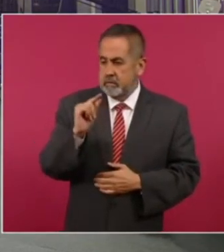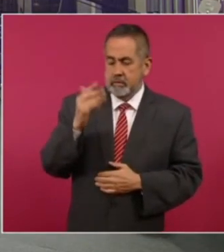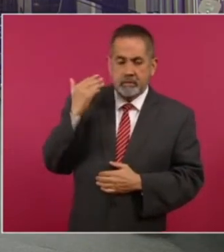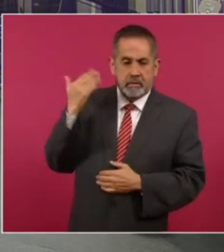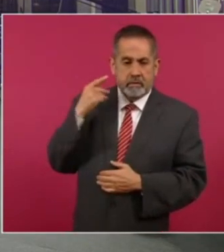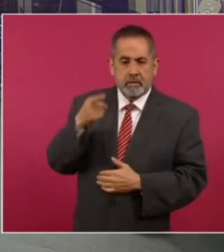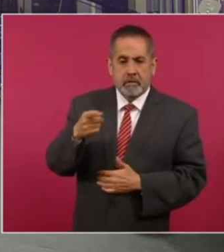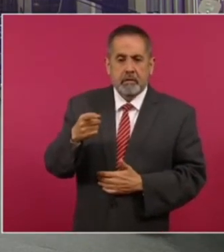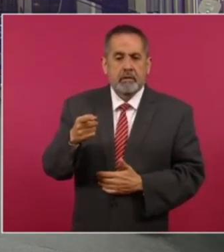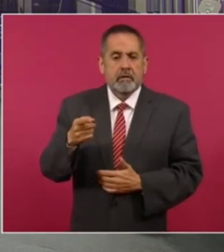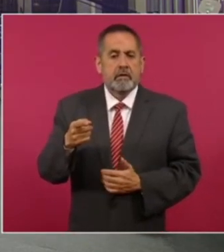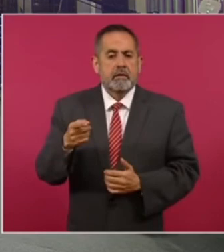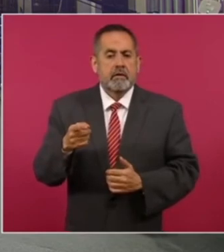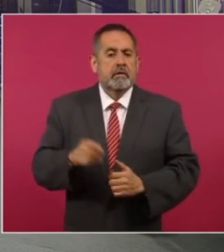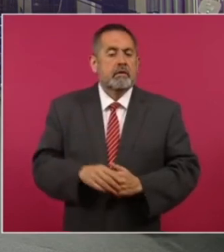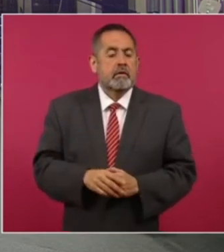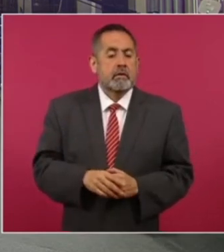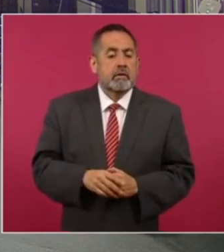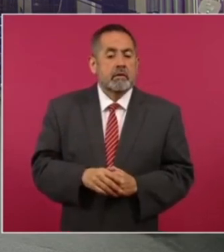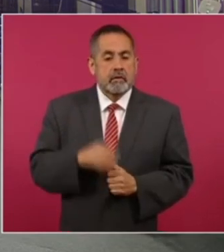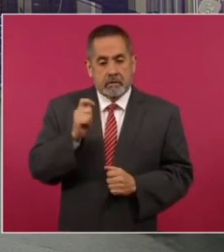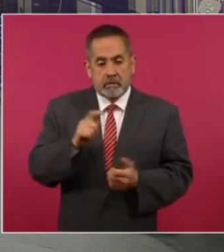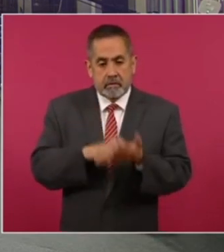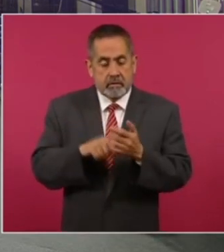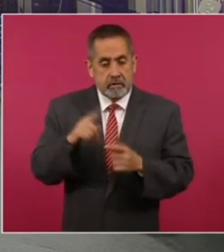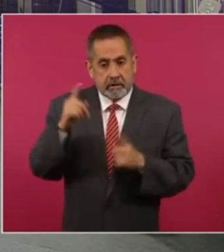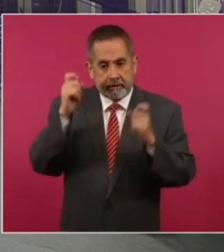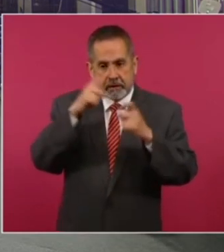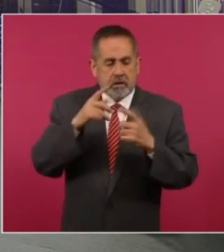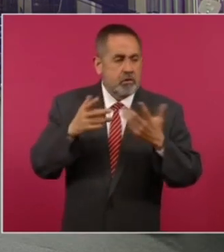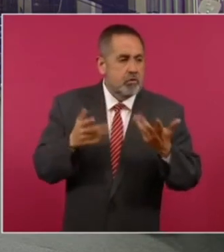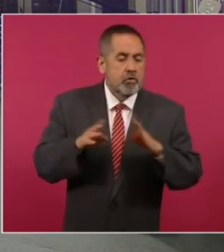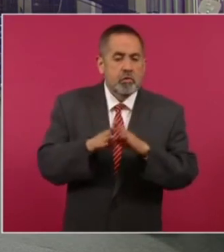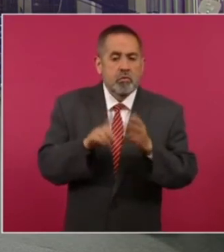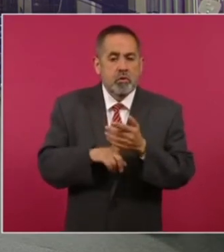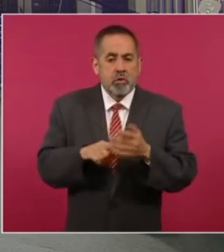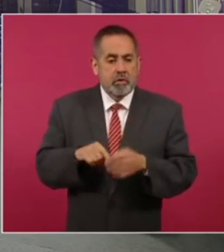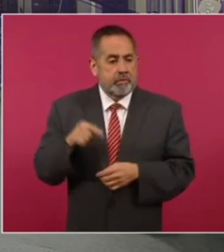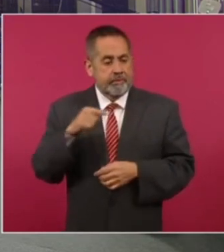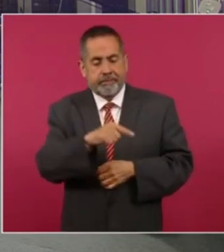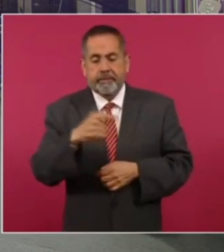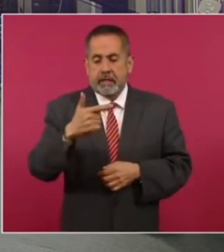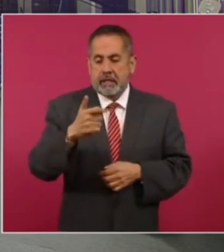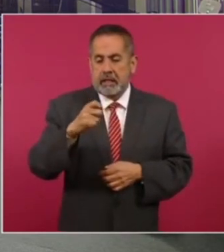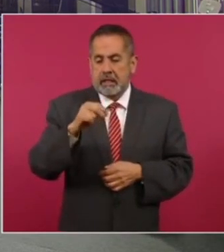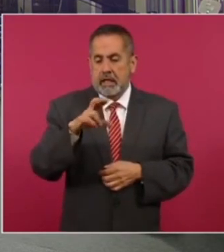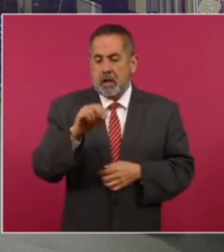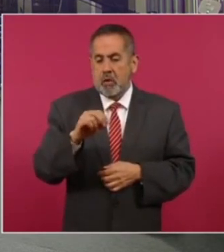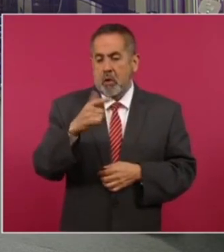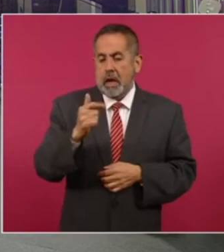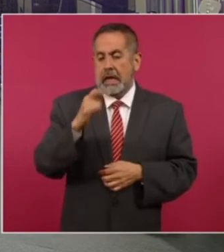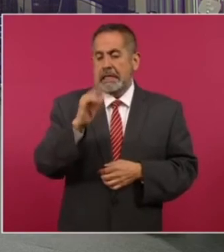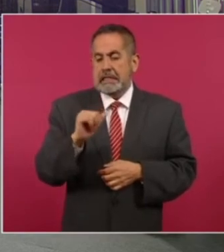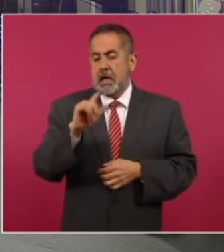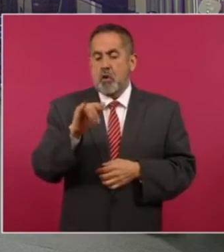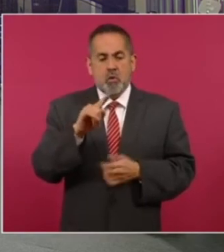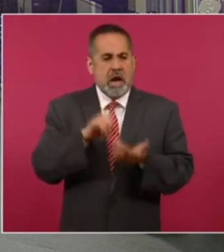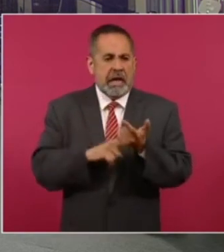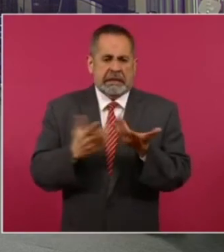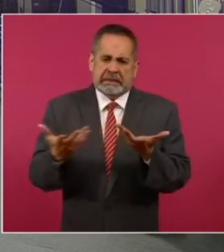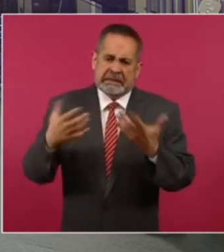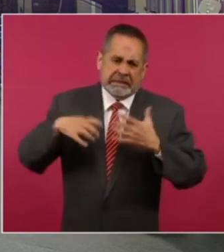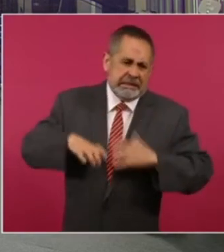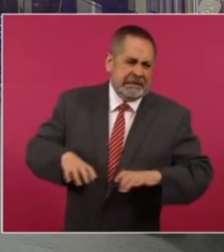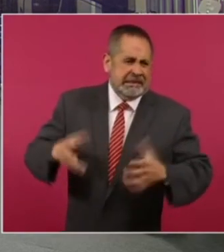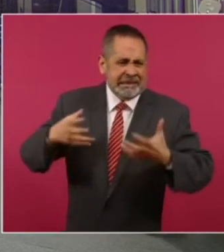momento decía que es difícil comprender cómo en el caso de Genaro García Luna pues amasó una riqueza